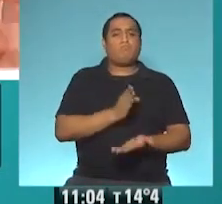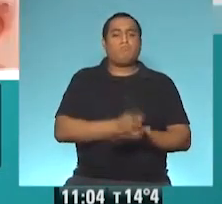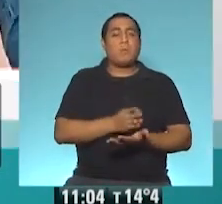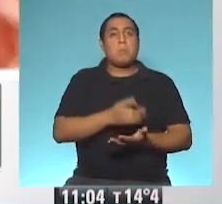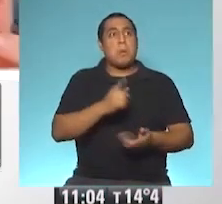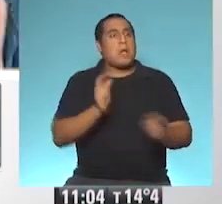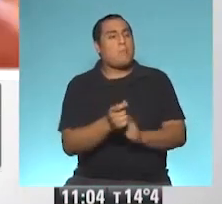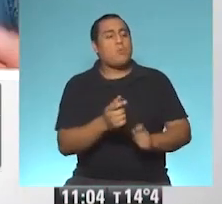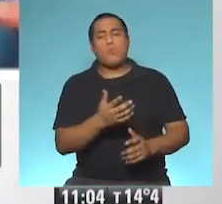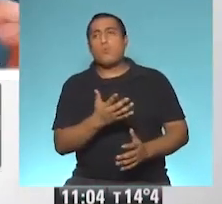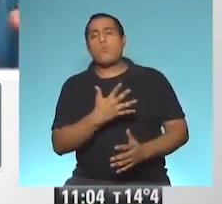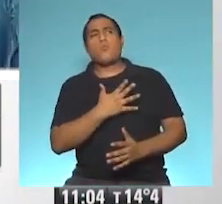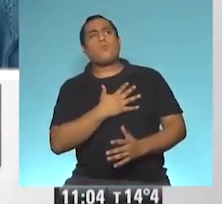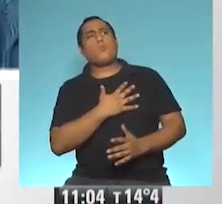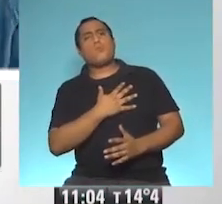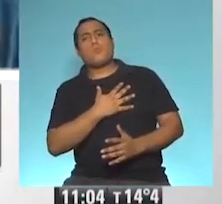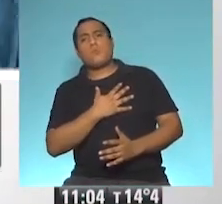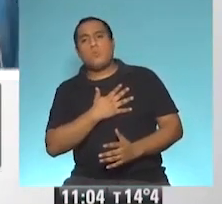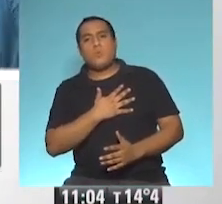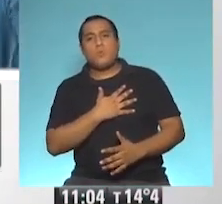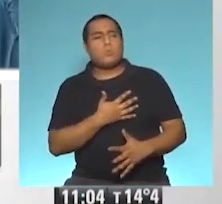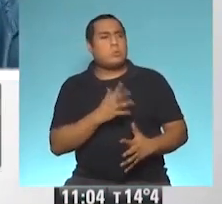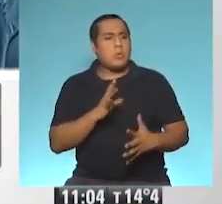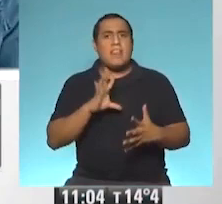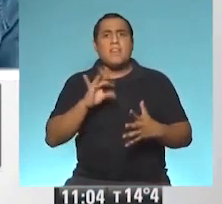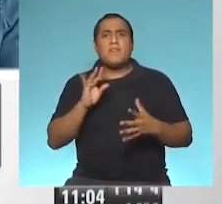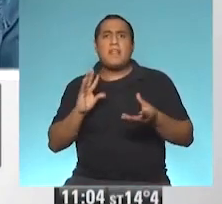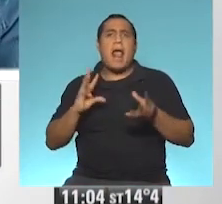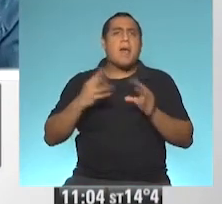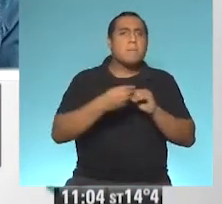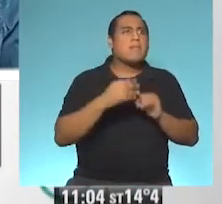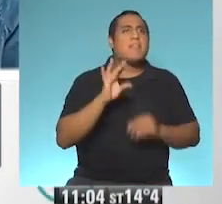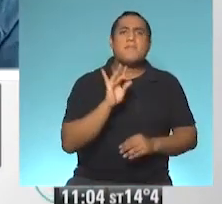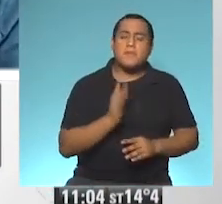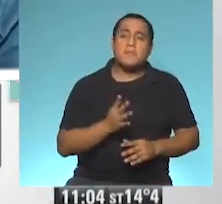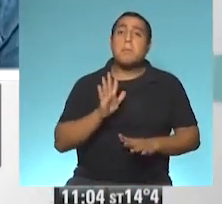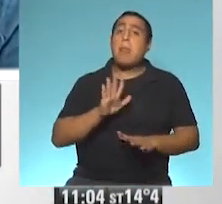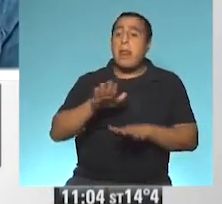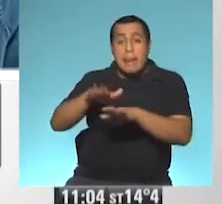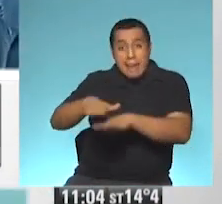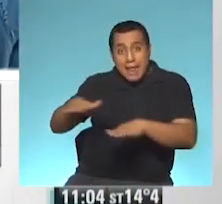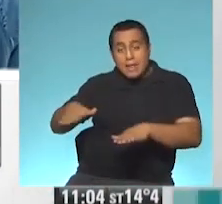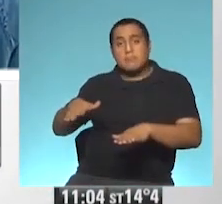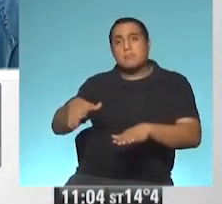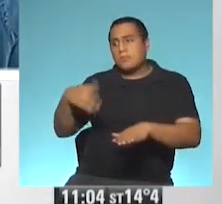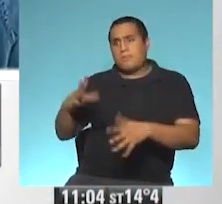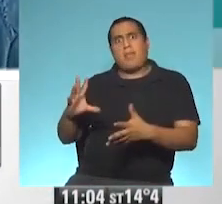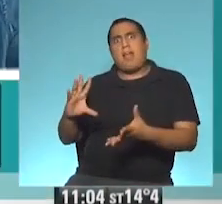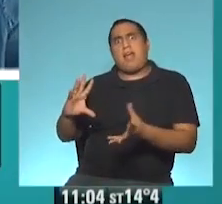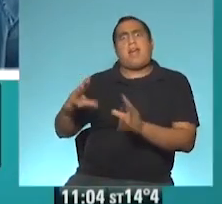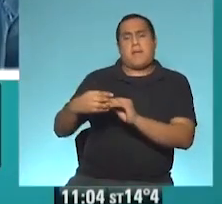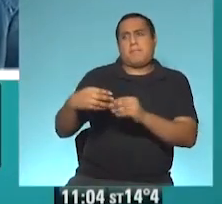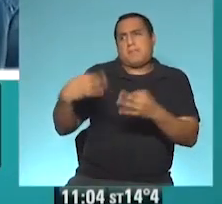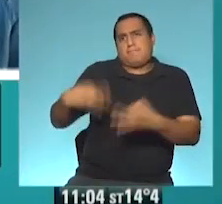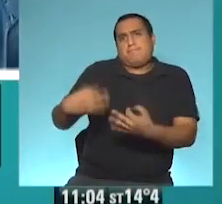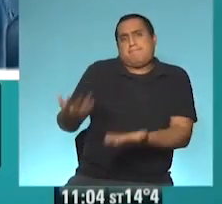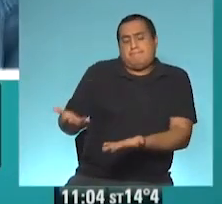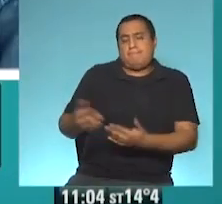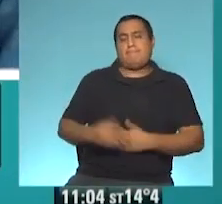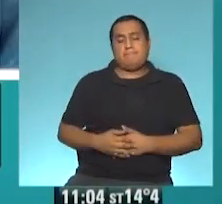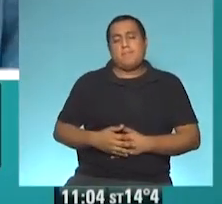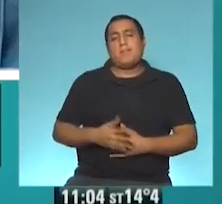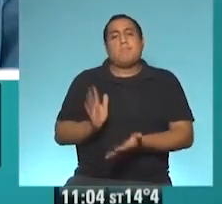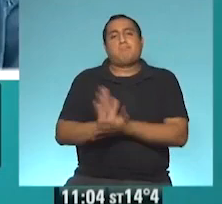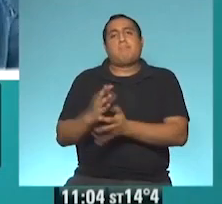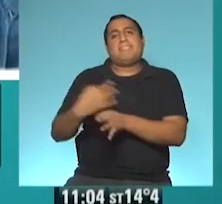cambio que nos parece, bueno, más difícil adaptar, ¿no? Y los niños creo que han sido esos grandes maestros en estos momentos. Bueno,